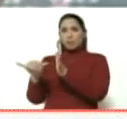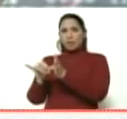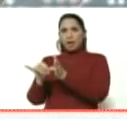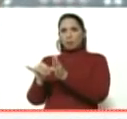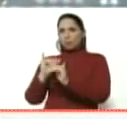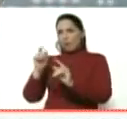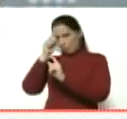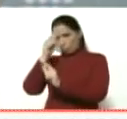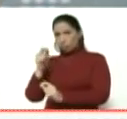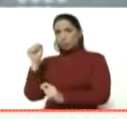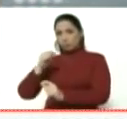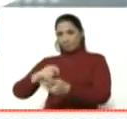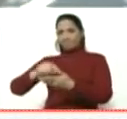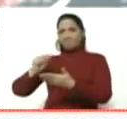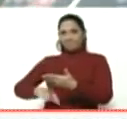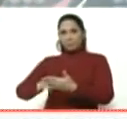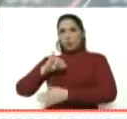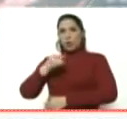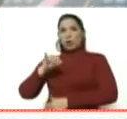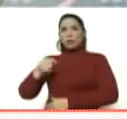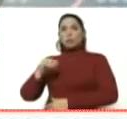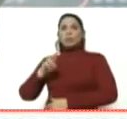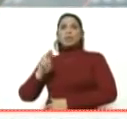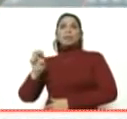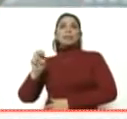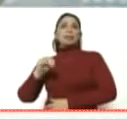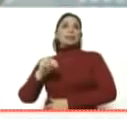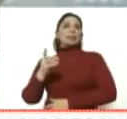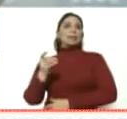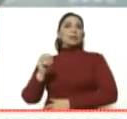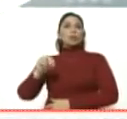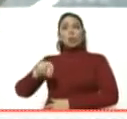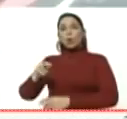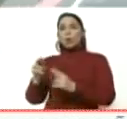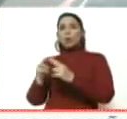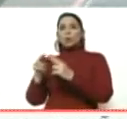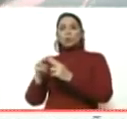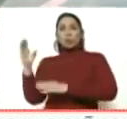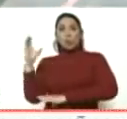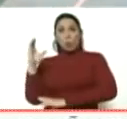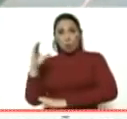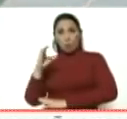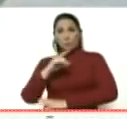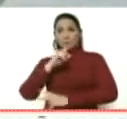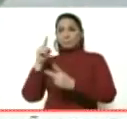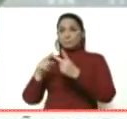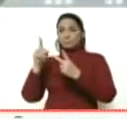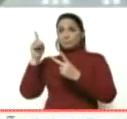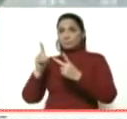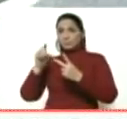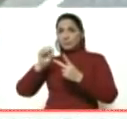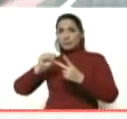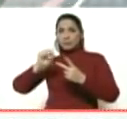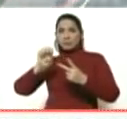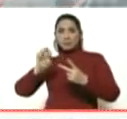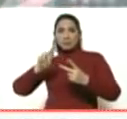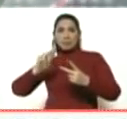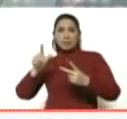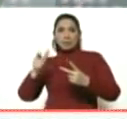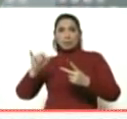han reconocido que lo firmaron, JJ Rendón, muy conocido en Colombia, por cierto, y el diputado Sergio Vergara.